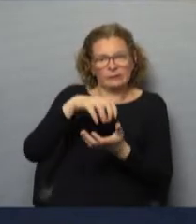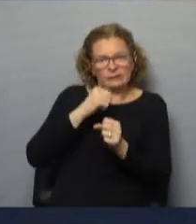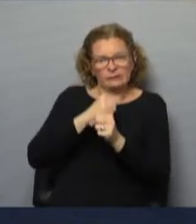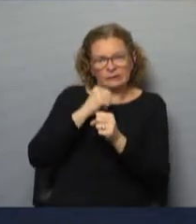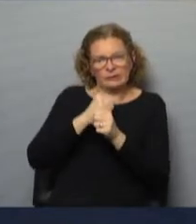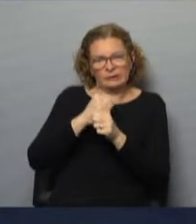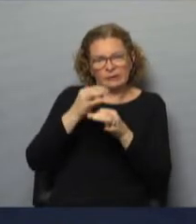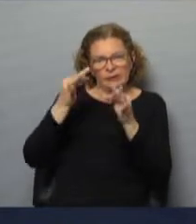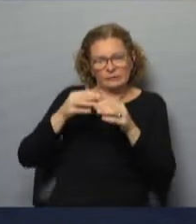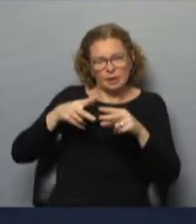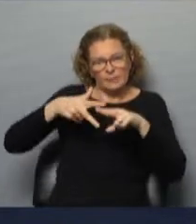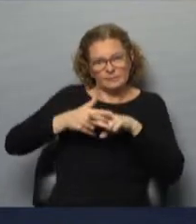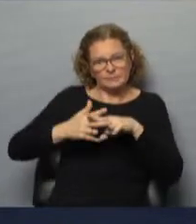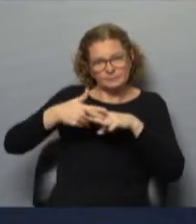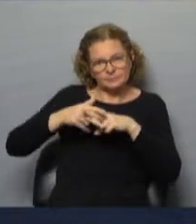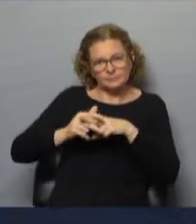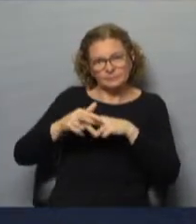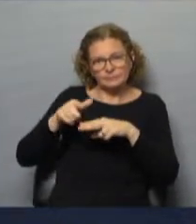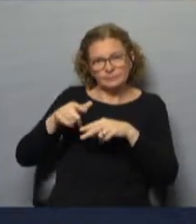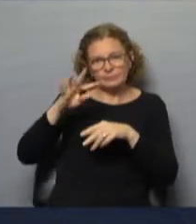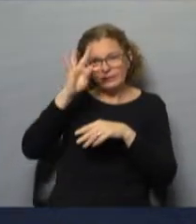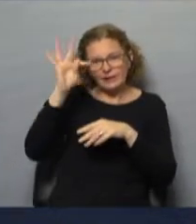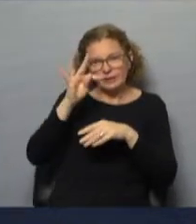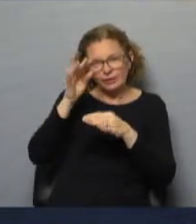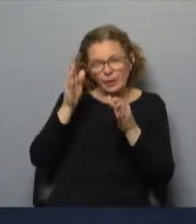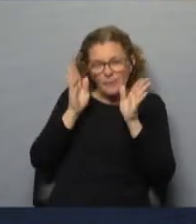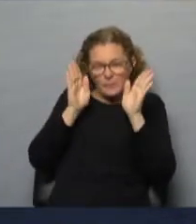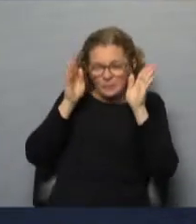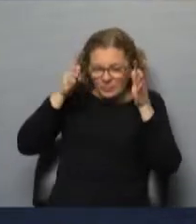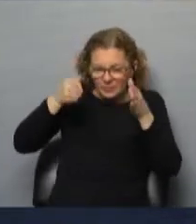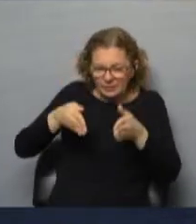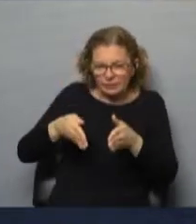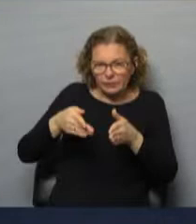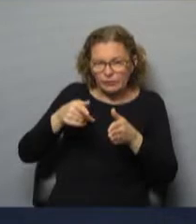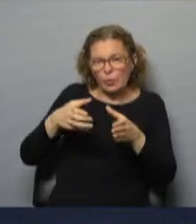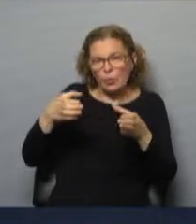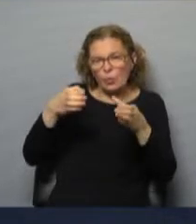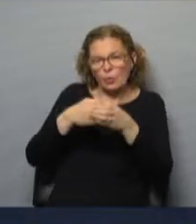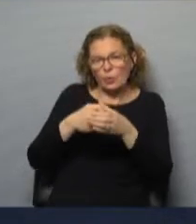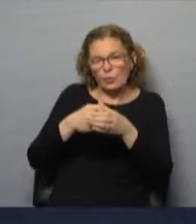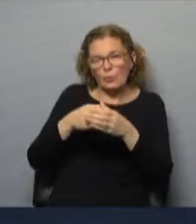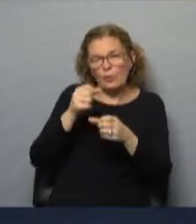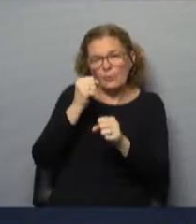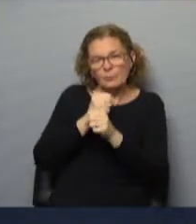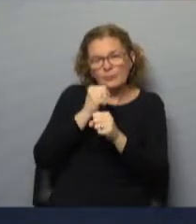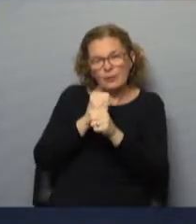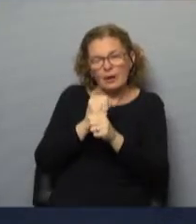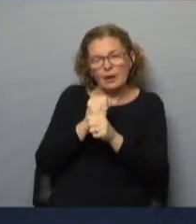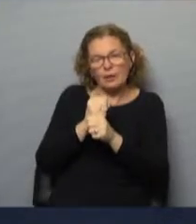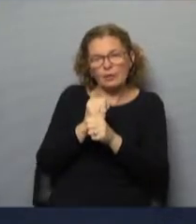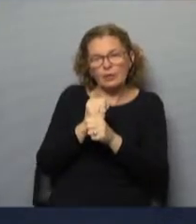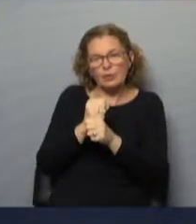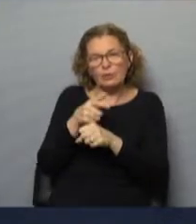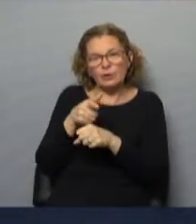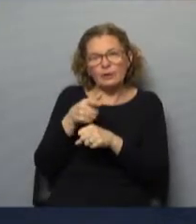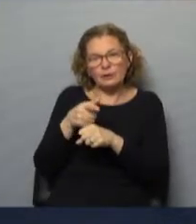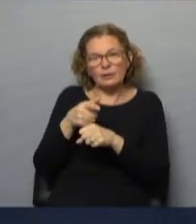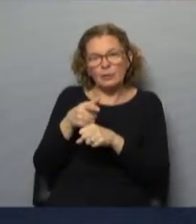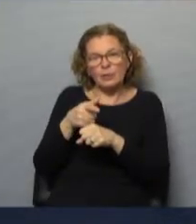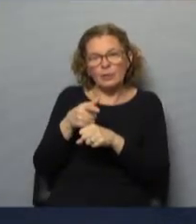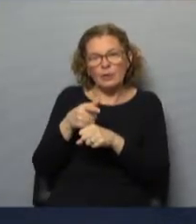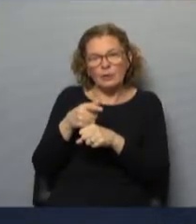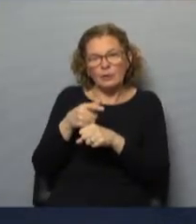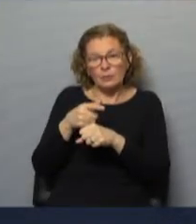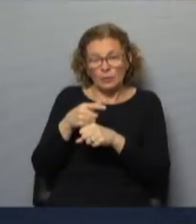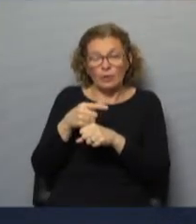justamente la reparación de contenedores que vamos a crear un taller específico para esto. Es un grupo de funcionarios que va a su propia dirección y digamos una